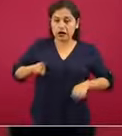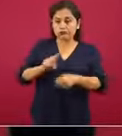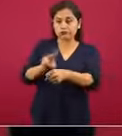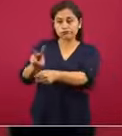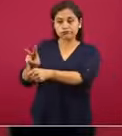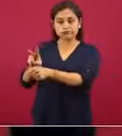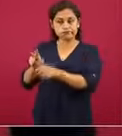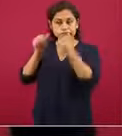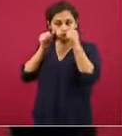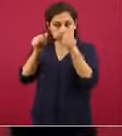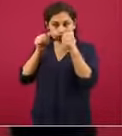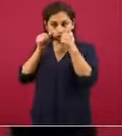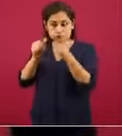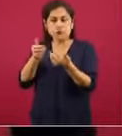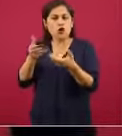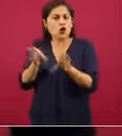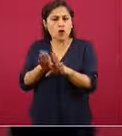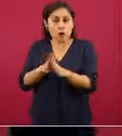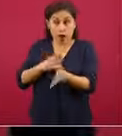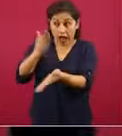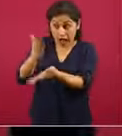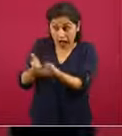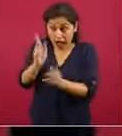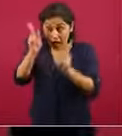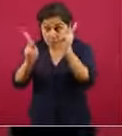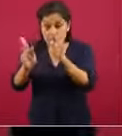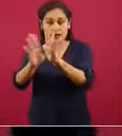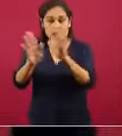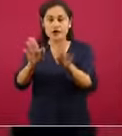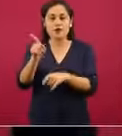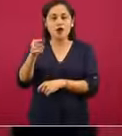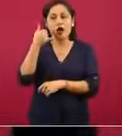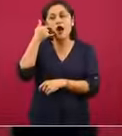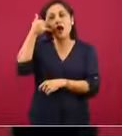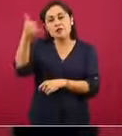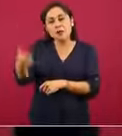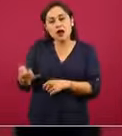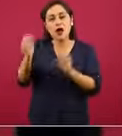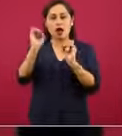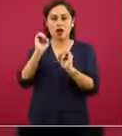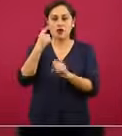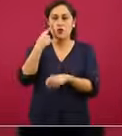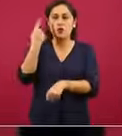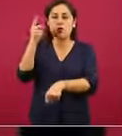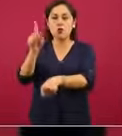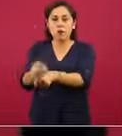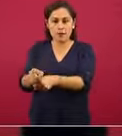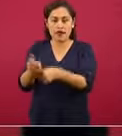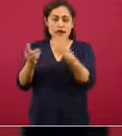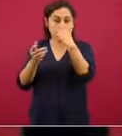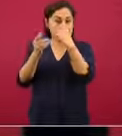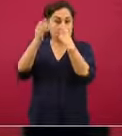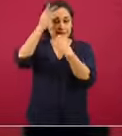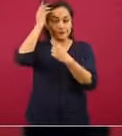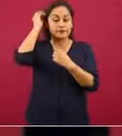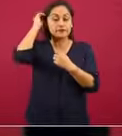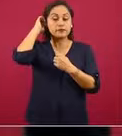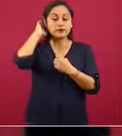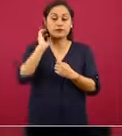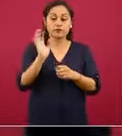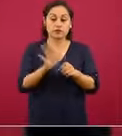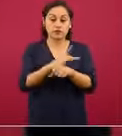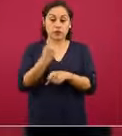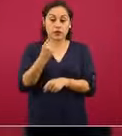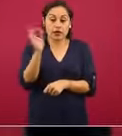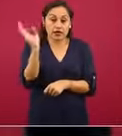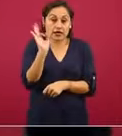Quiere decir, ya sea hablar por teléfono, ver, porque tal vez el día en el que lo evaluamos, estaba bien, estaba saturando